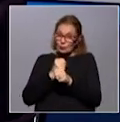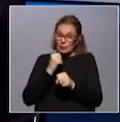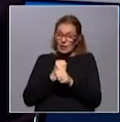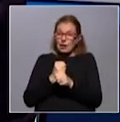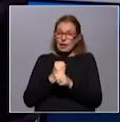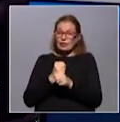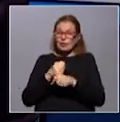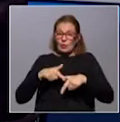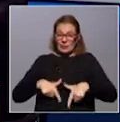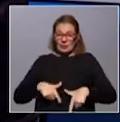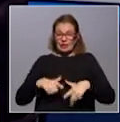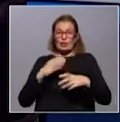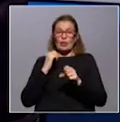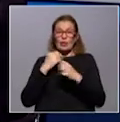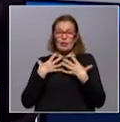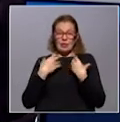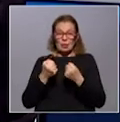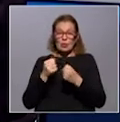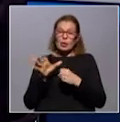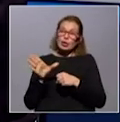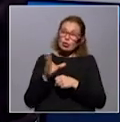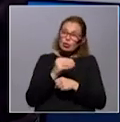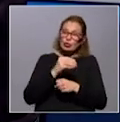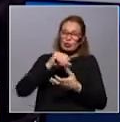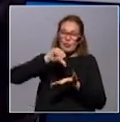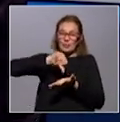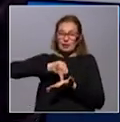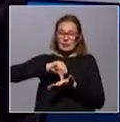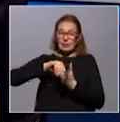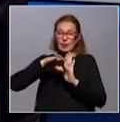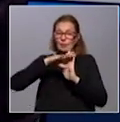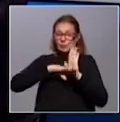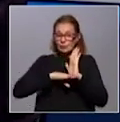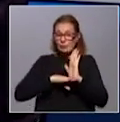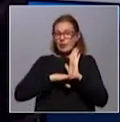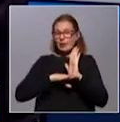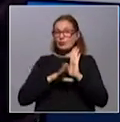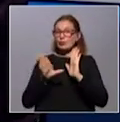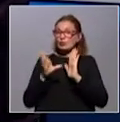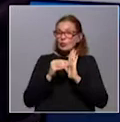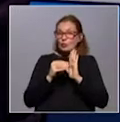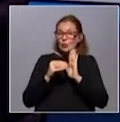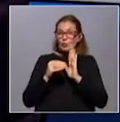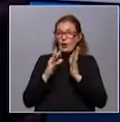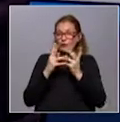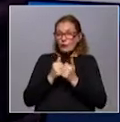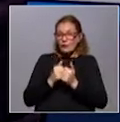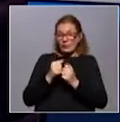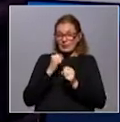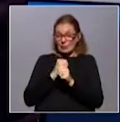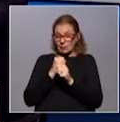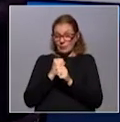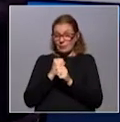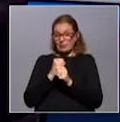con el Ministerio de Salud en todos los países de las Américas para programar adecuadamente una logística, pero que tenga